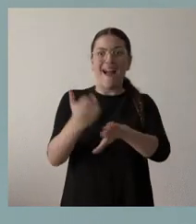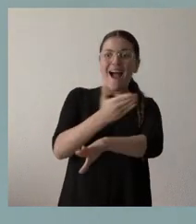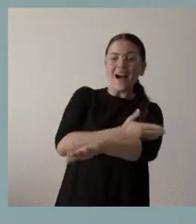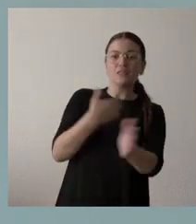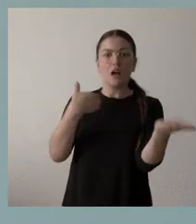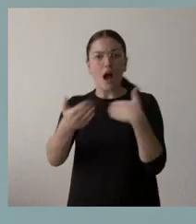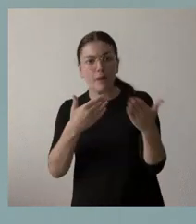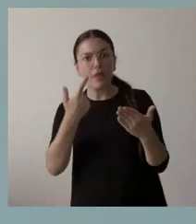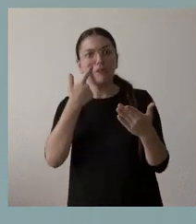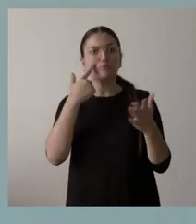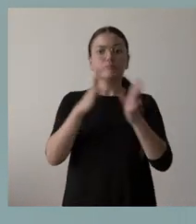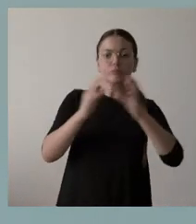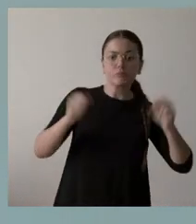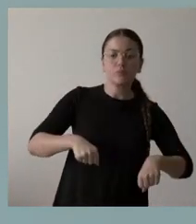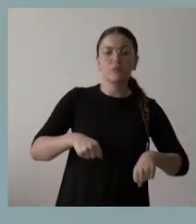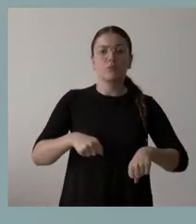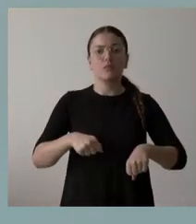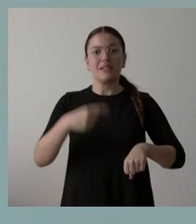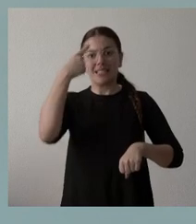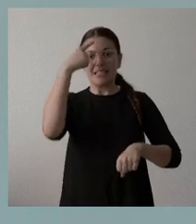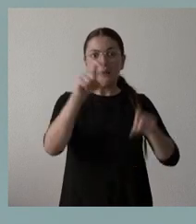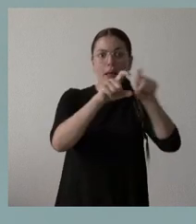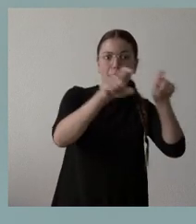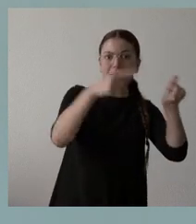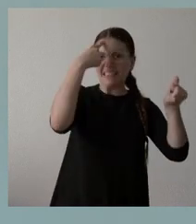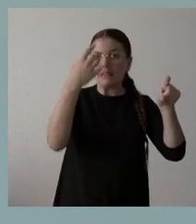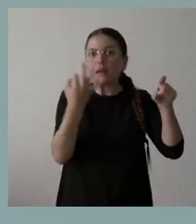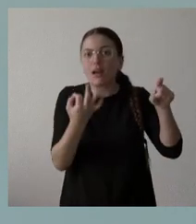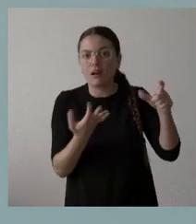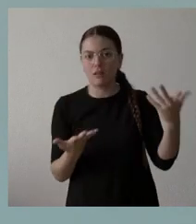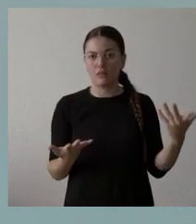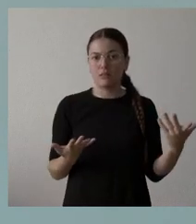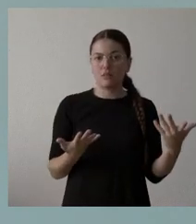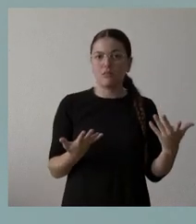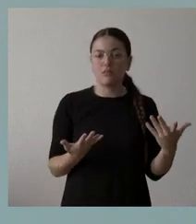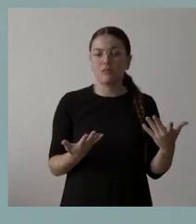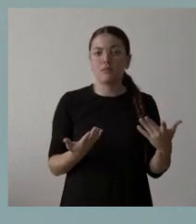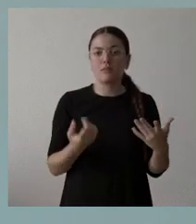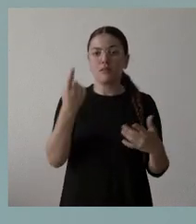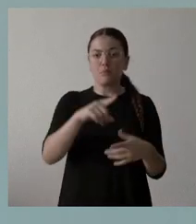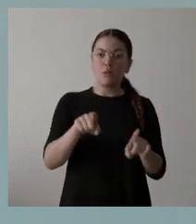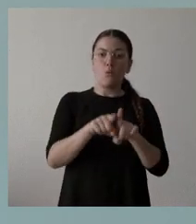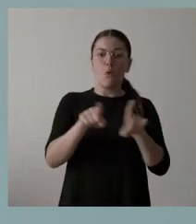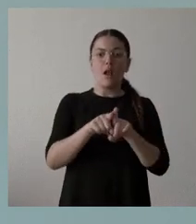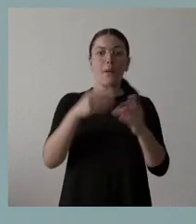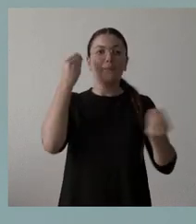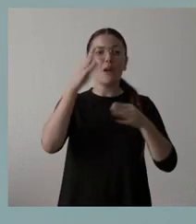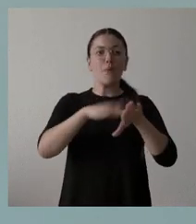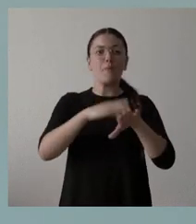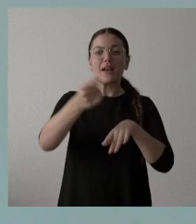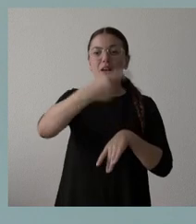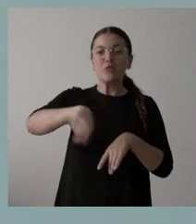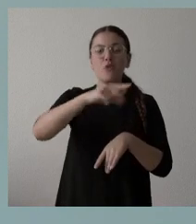tienen que ser contando con la opinión de los sectores productivos y tienen que ser pensadas siempre en el interés general, en el